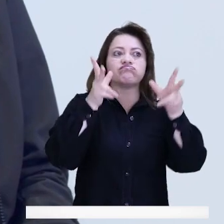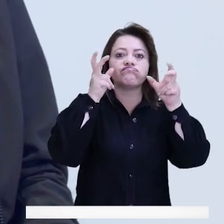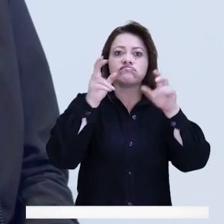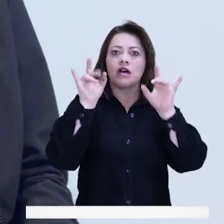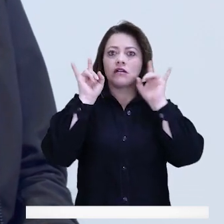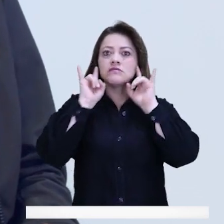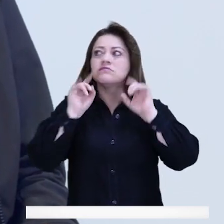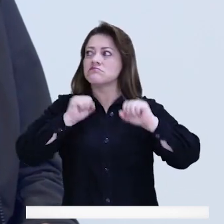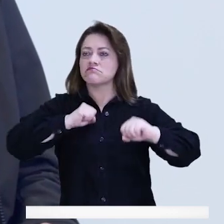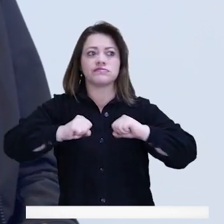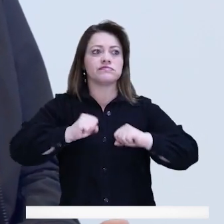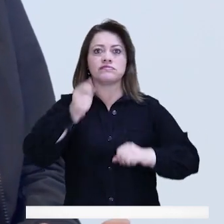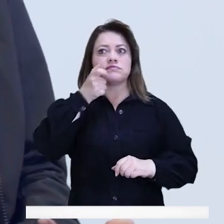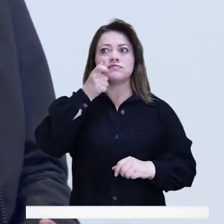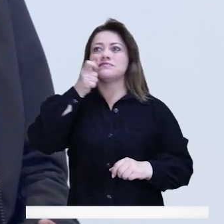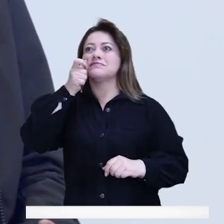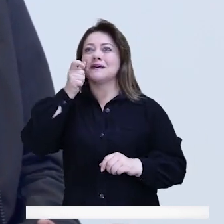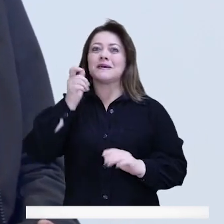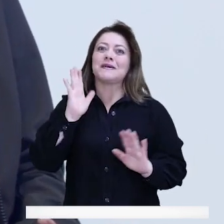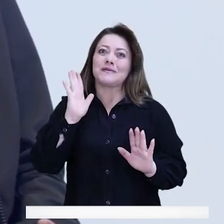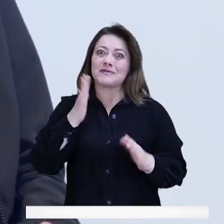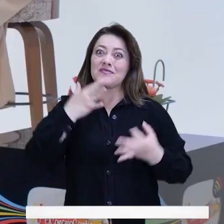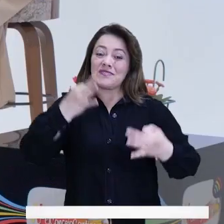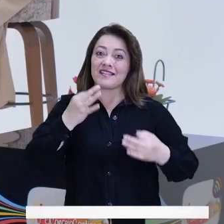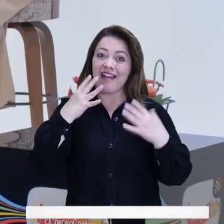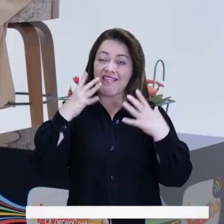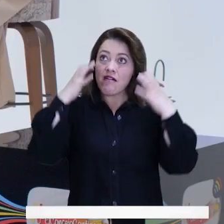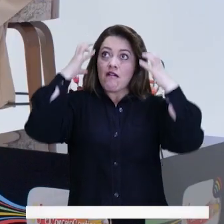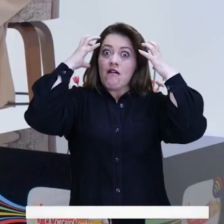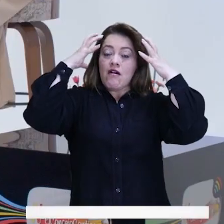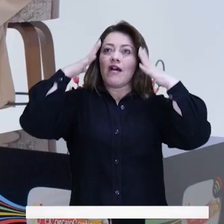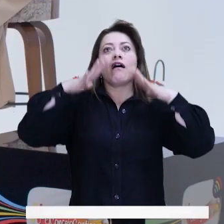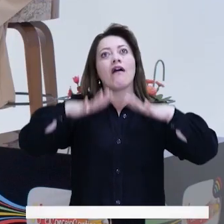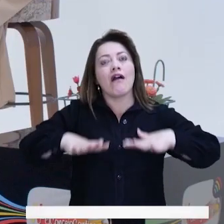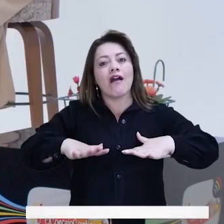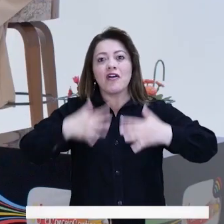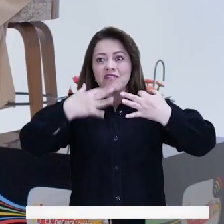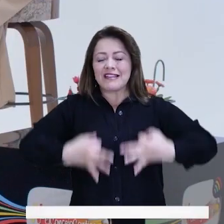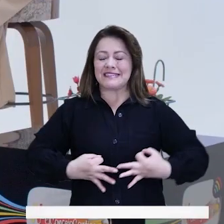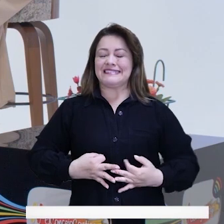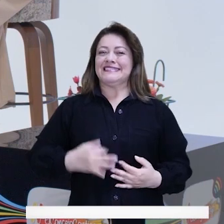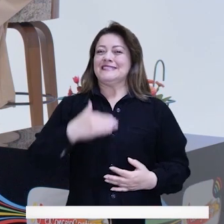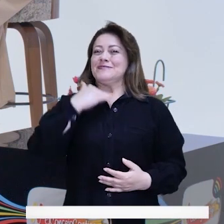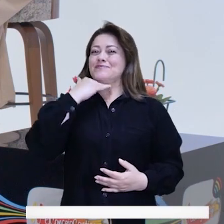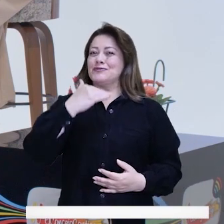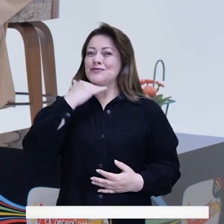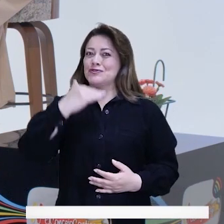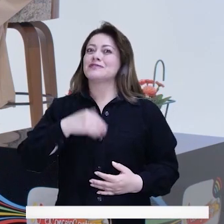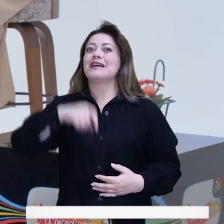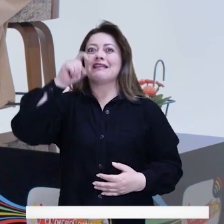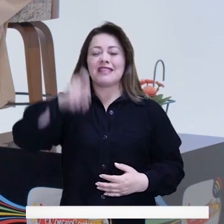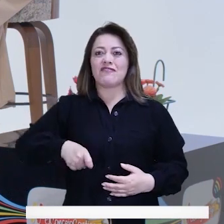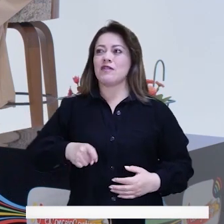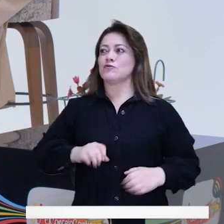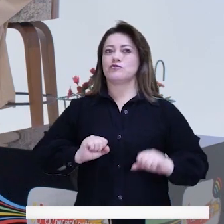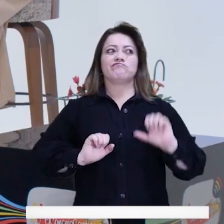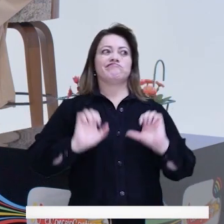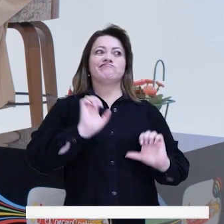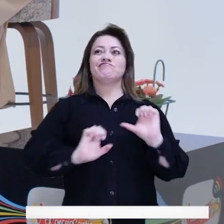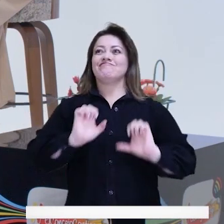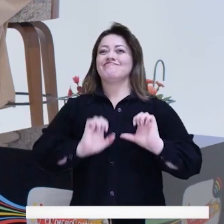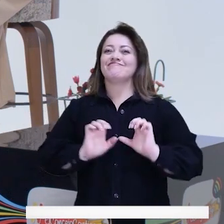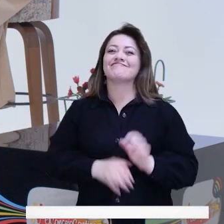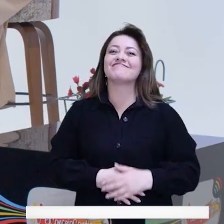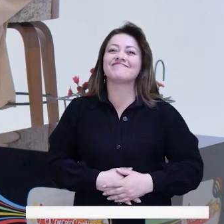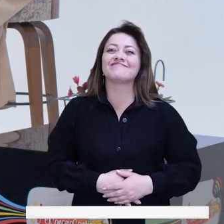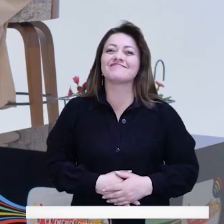todos los ojos bien puestos. Entonces yo no sé hasta qué punto podremos desarmar la mente en Bogotá cuando sabemos que hay que andar con cinco ojos.